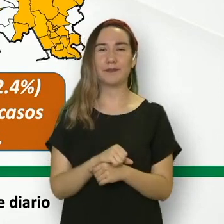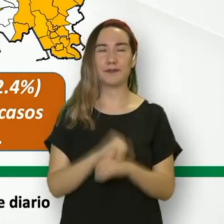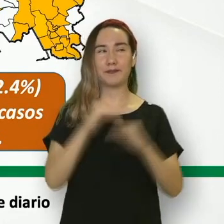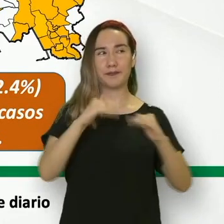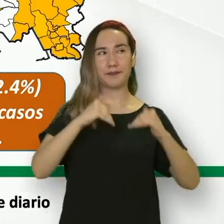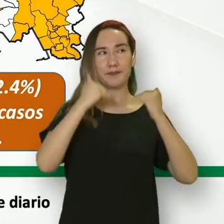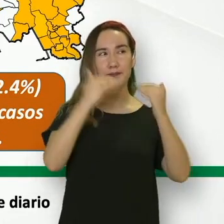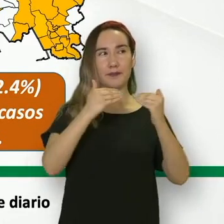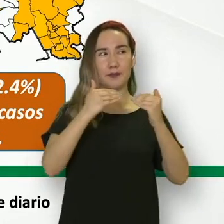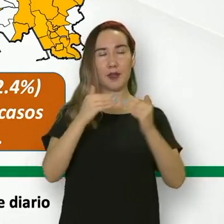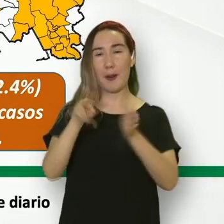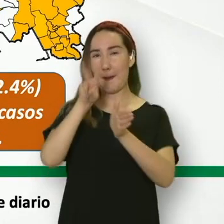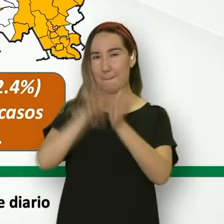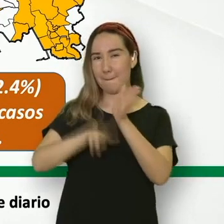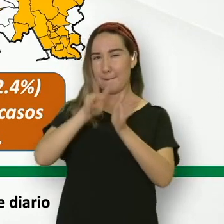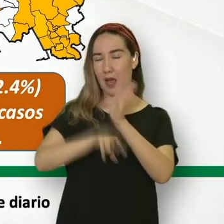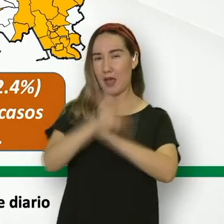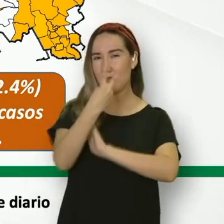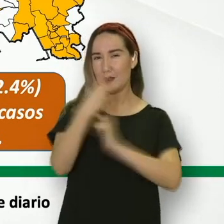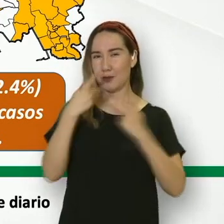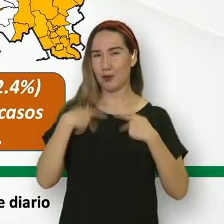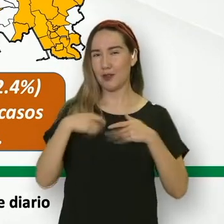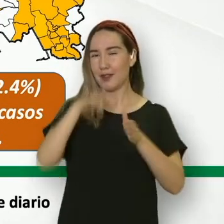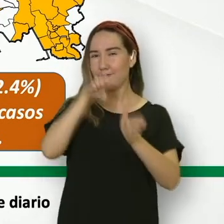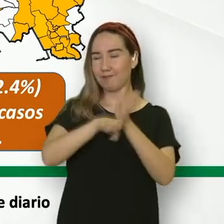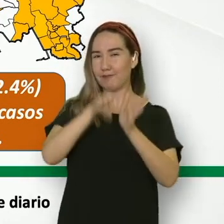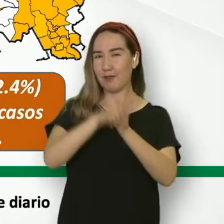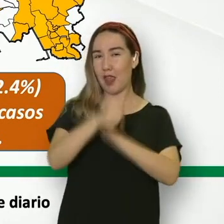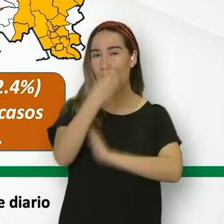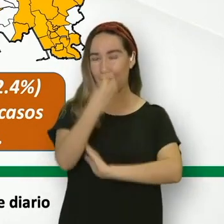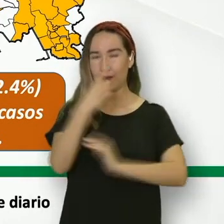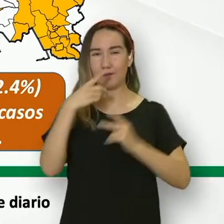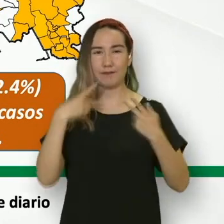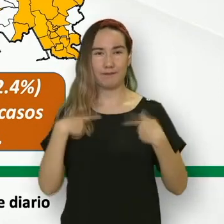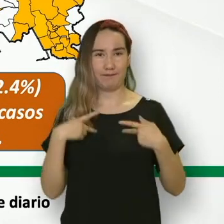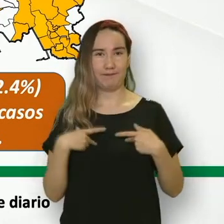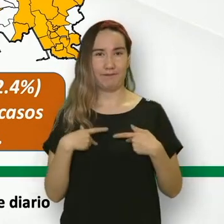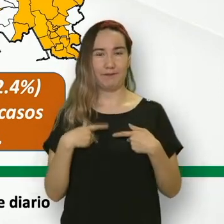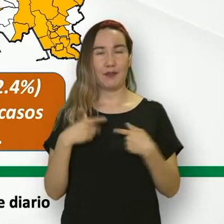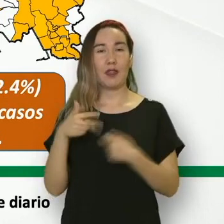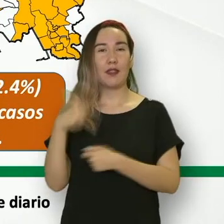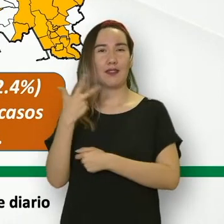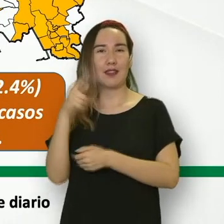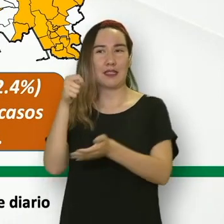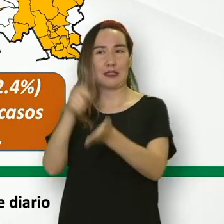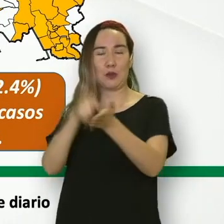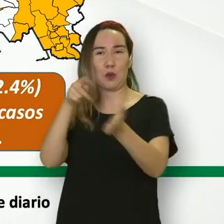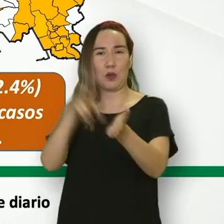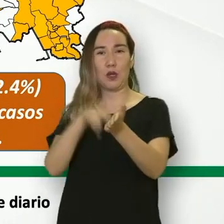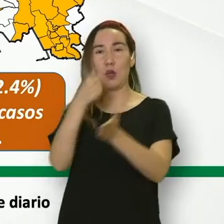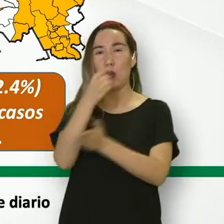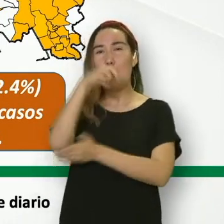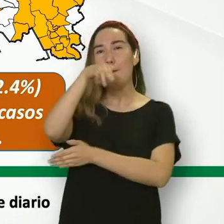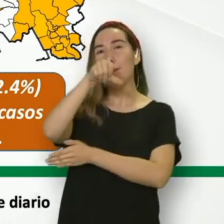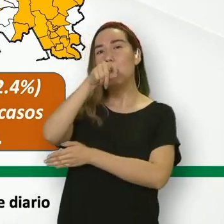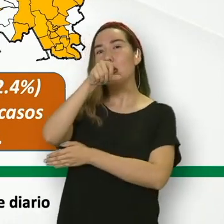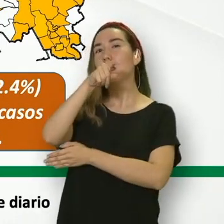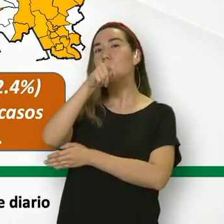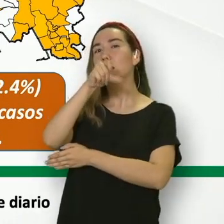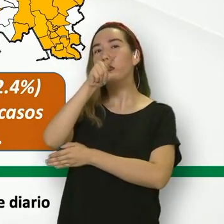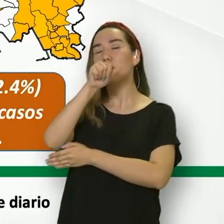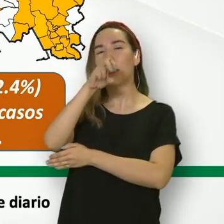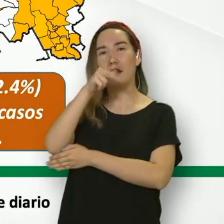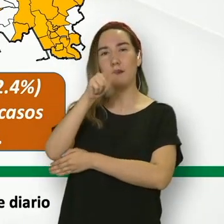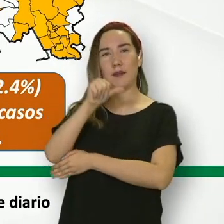Tenemos también en Ciudad Valles dos personas, en Ébano una persona, 13 en Tamazunchale, una en Matlapa, y